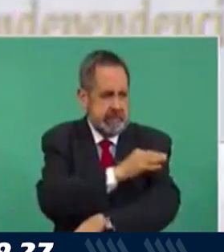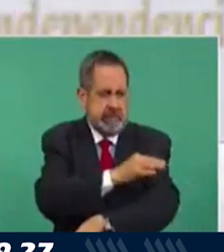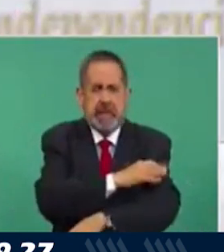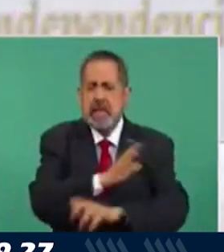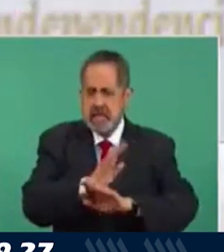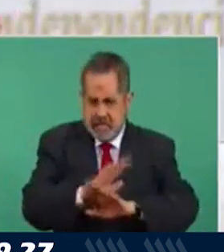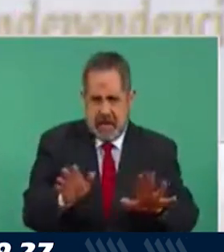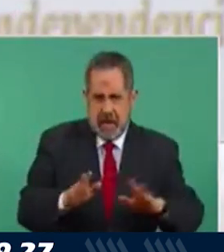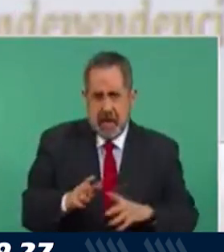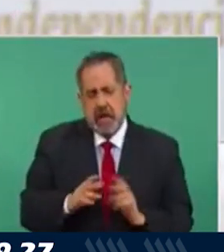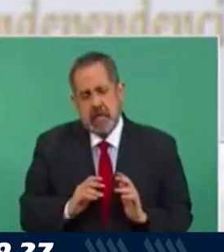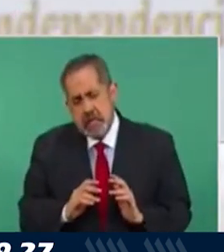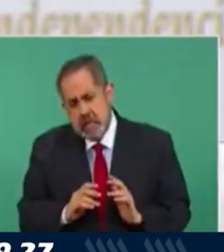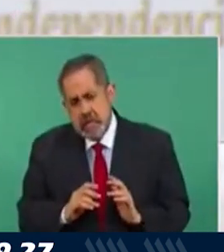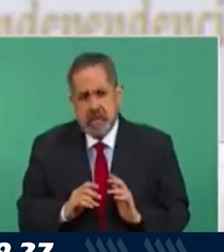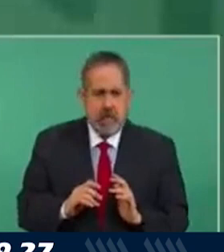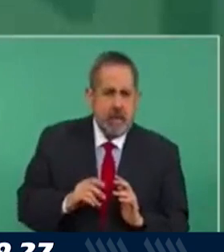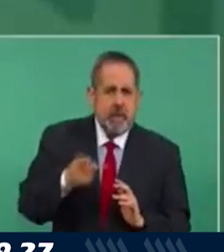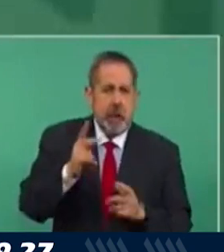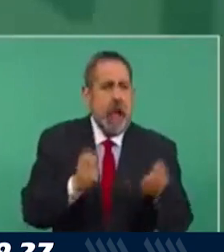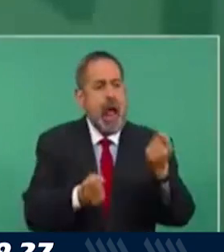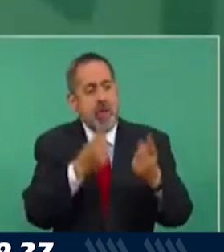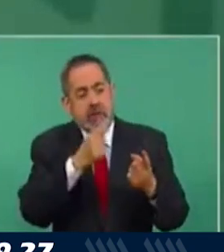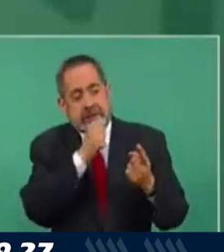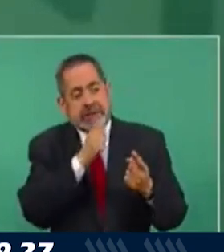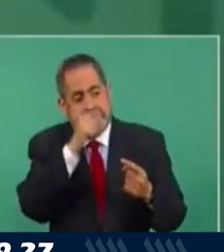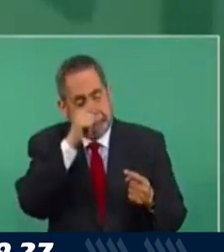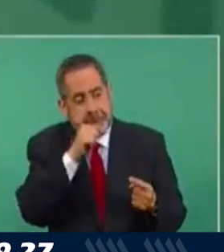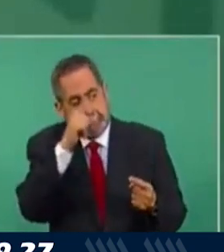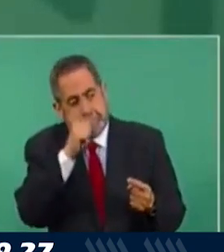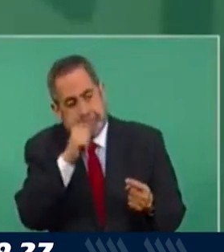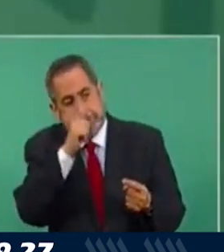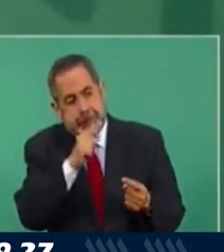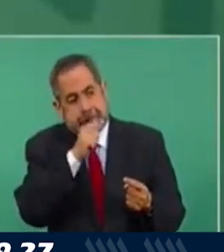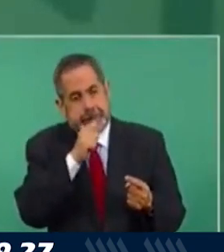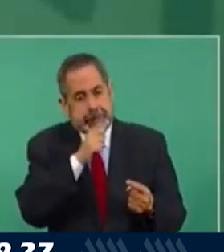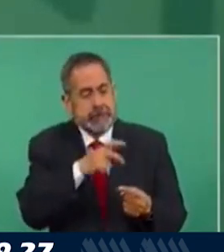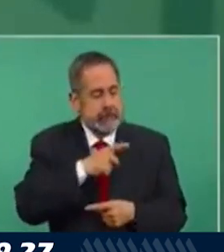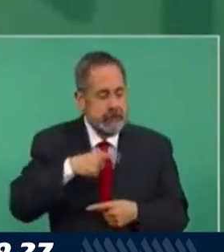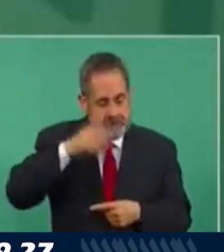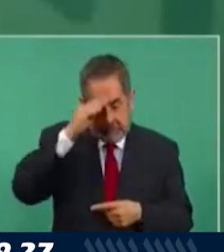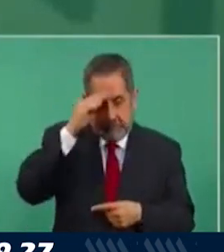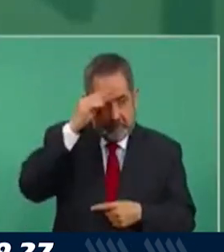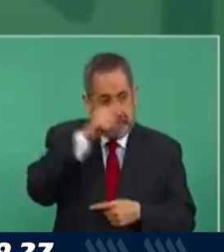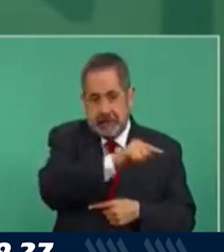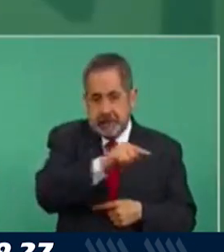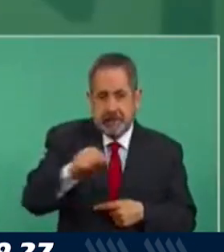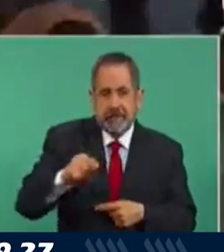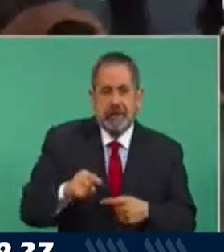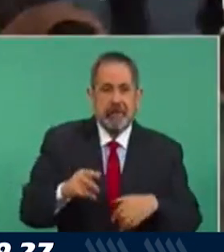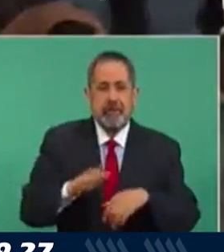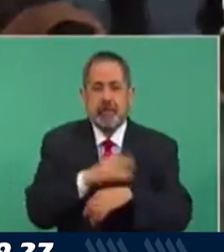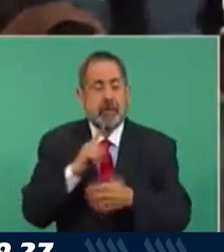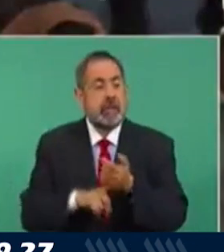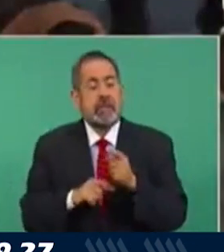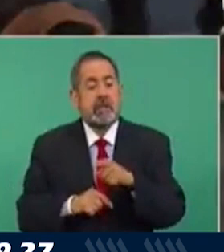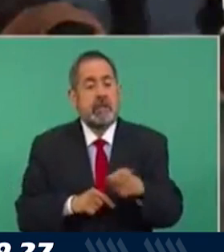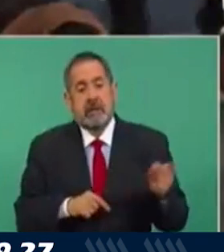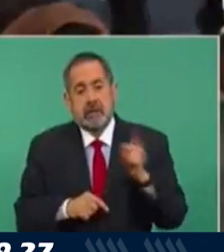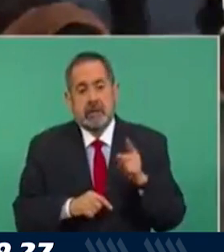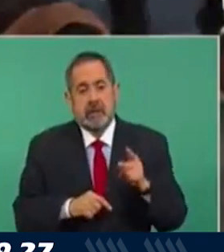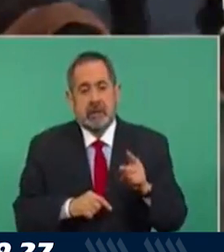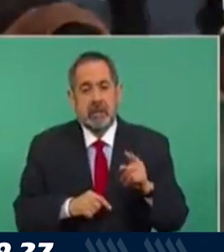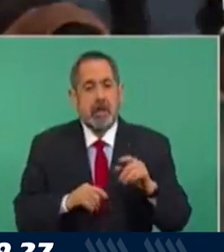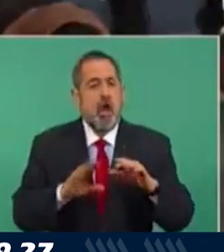rezagados que tienen que ver básicamente con los que viven en